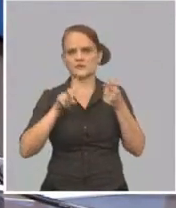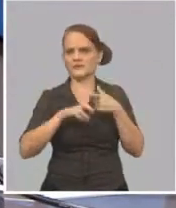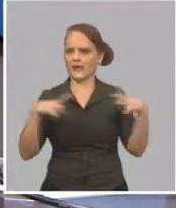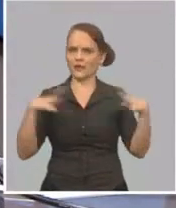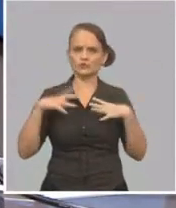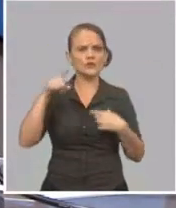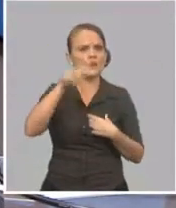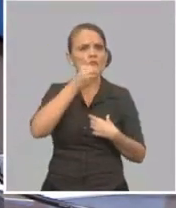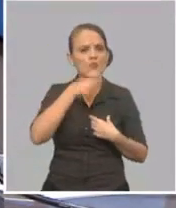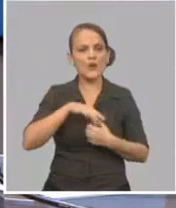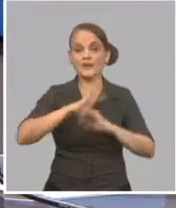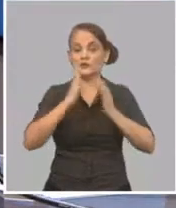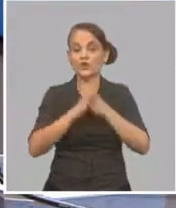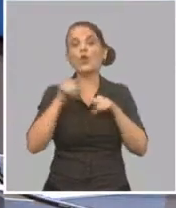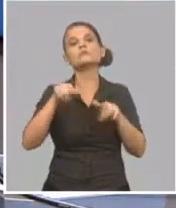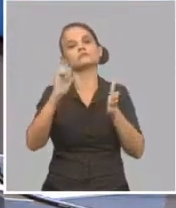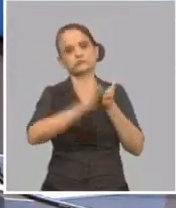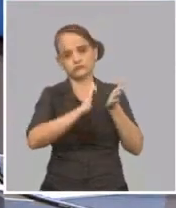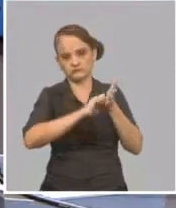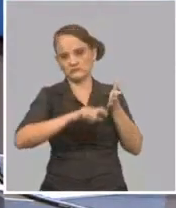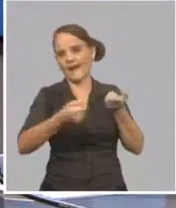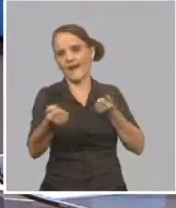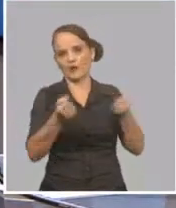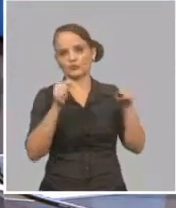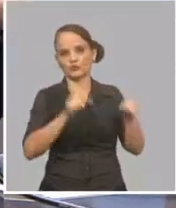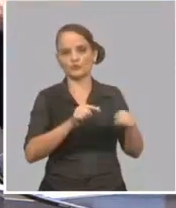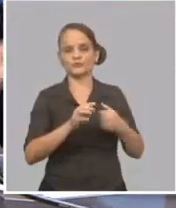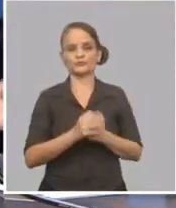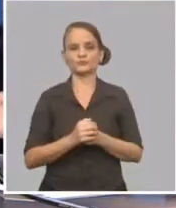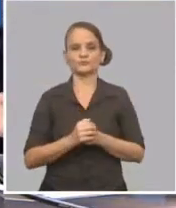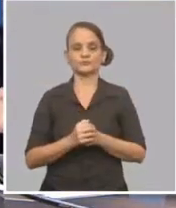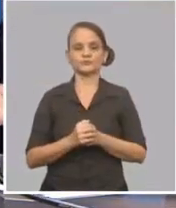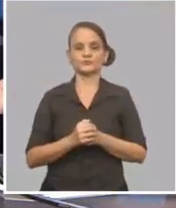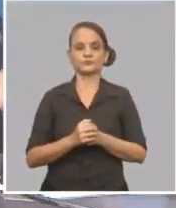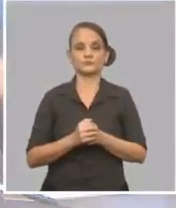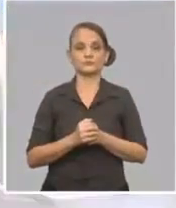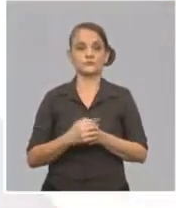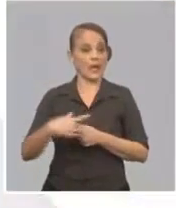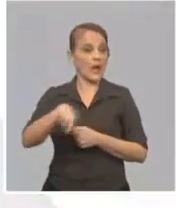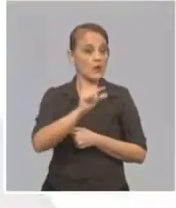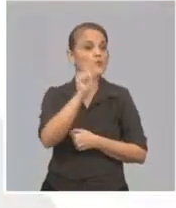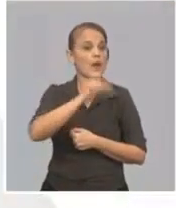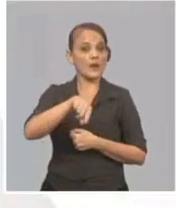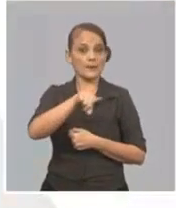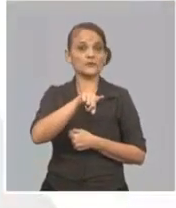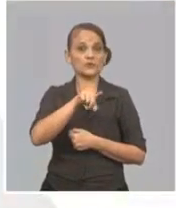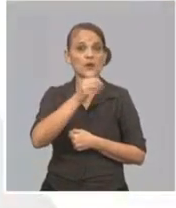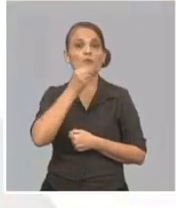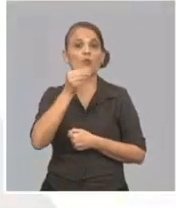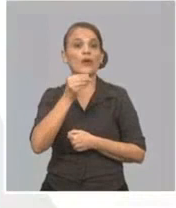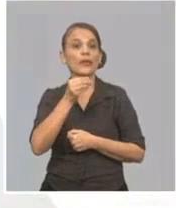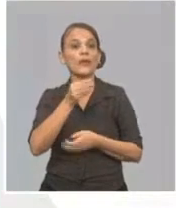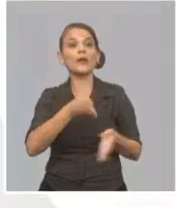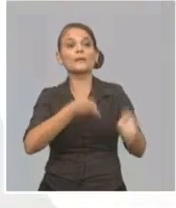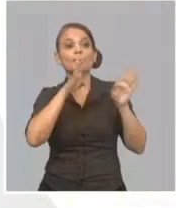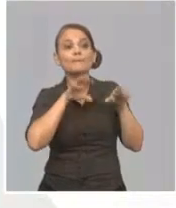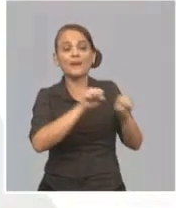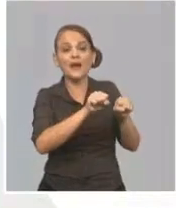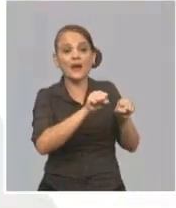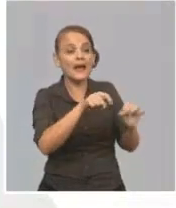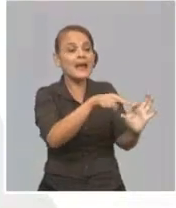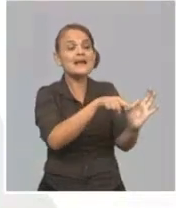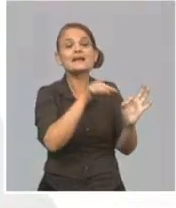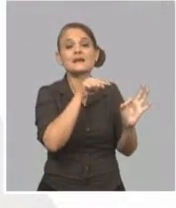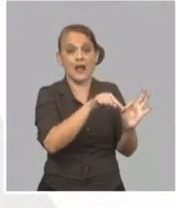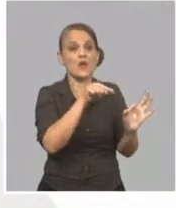pueda salir. El mercado interno podrá hospedarse en los Cayos, en los Cayos que estén situados o en